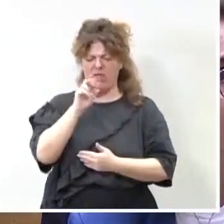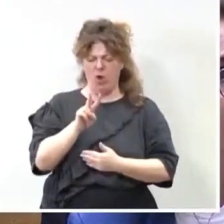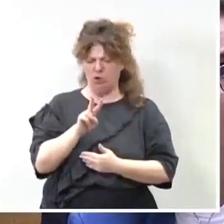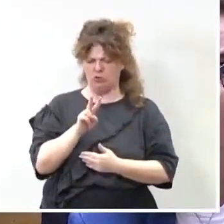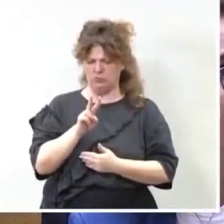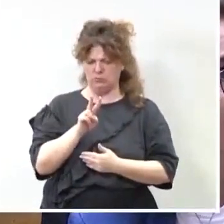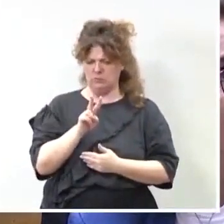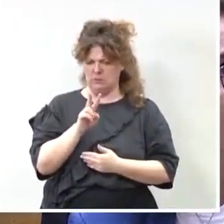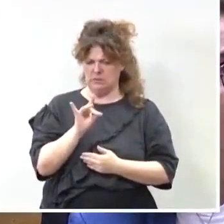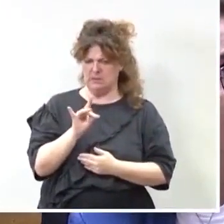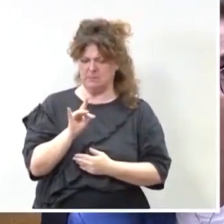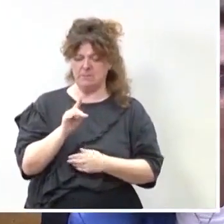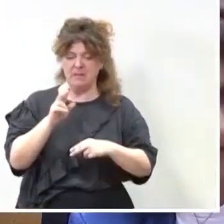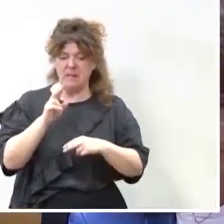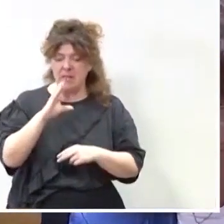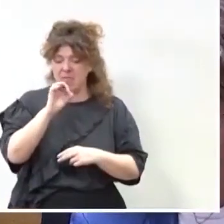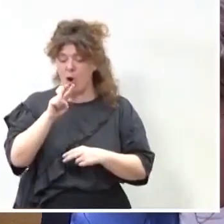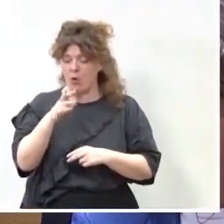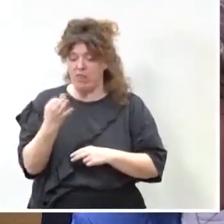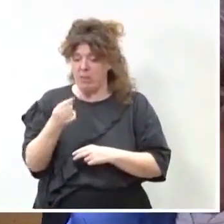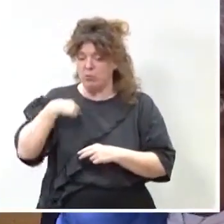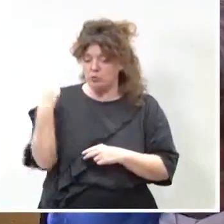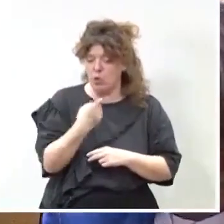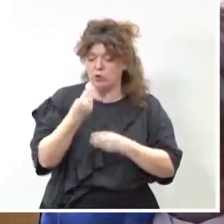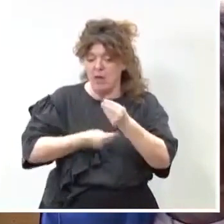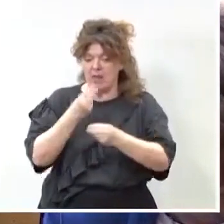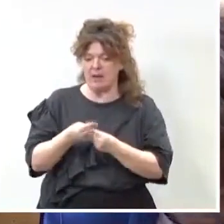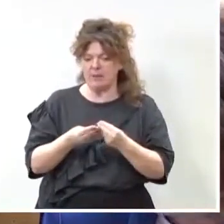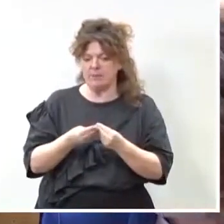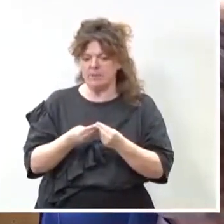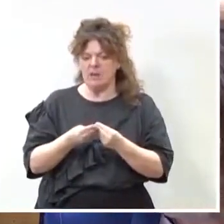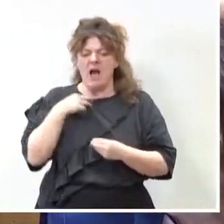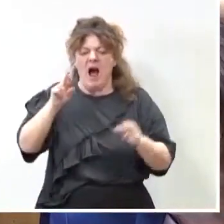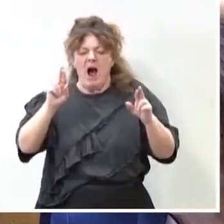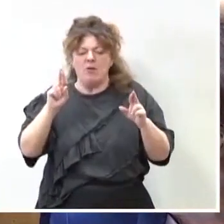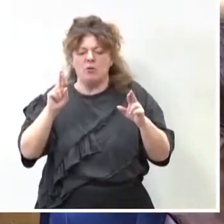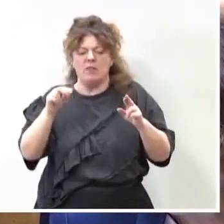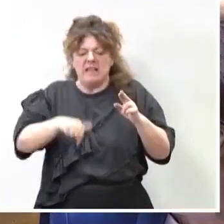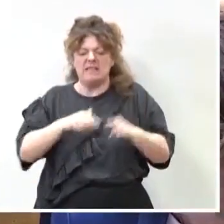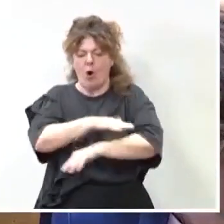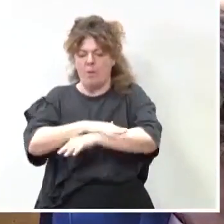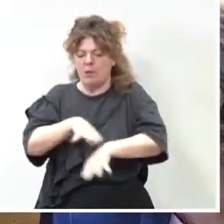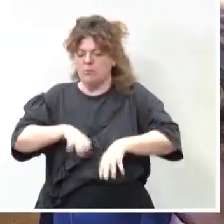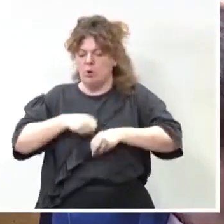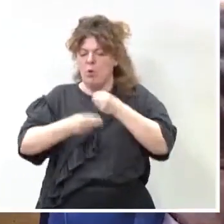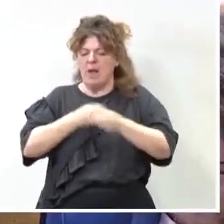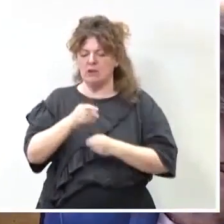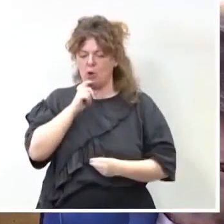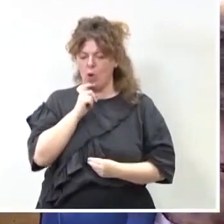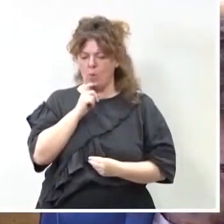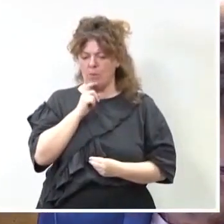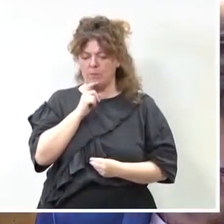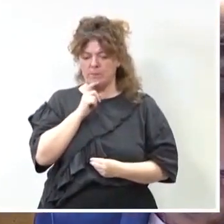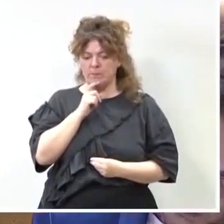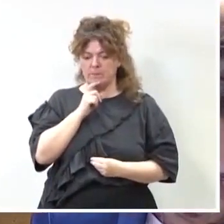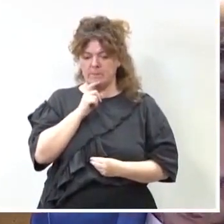Descarbonizar es algo que debemos hacer y que afortunadamente se ha tomado muy en serio este Gobierno, tomando esta